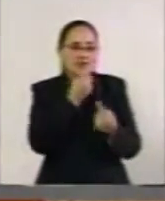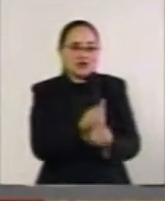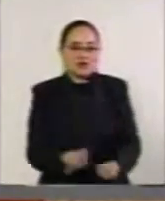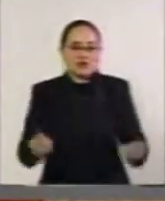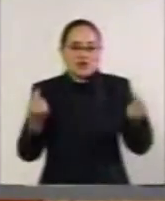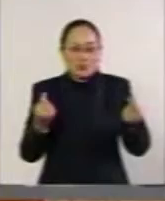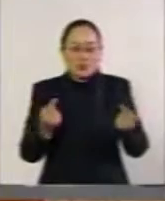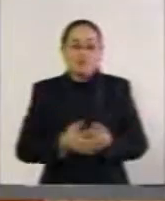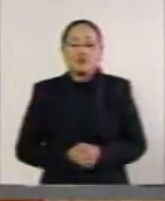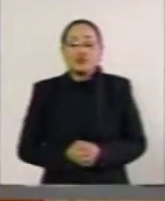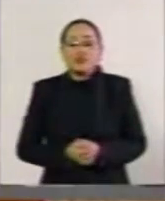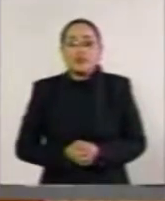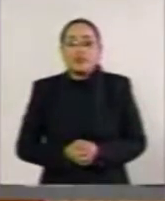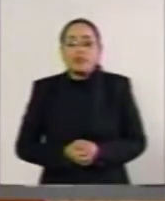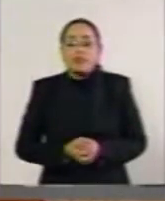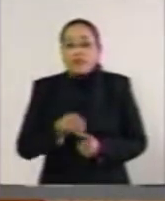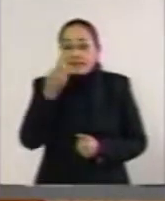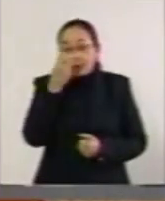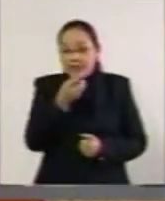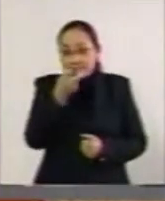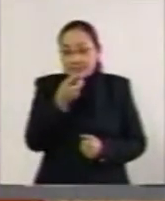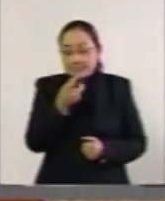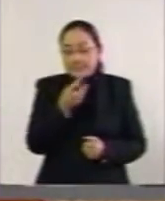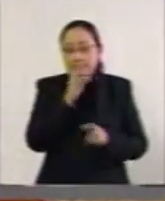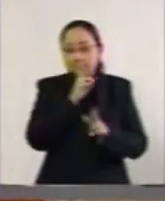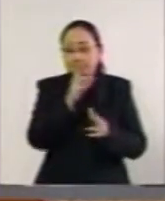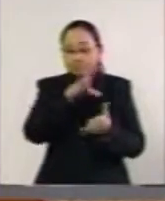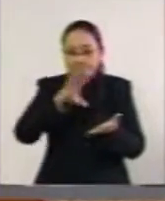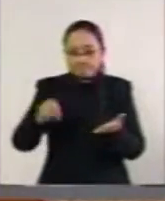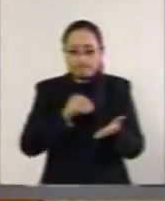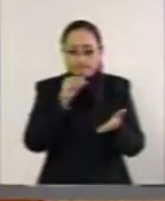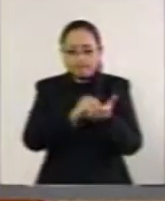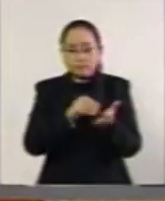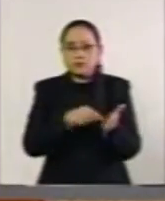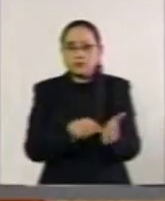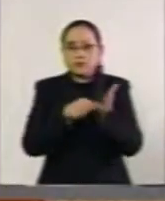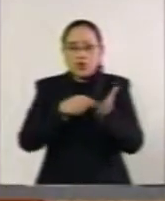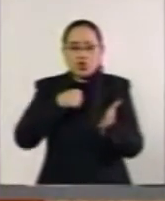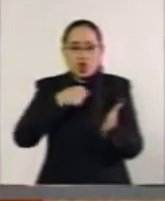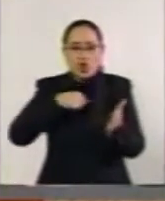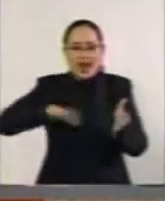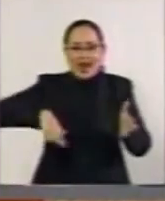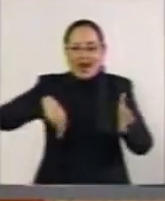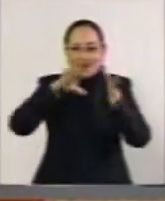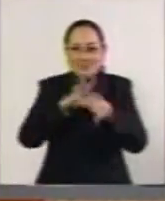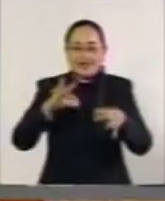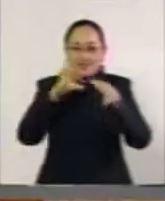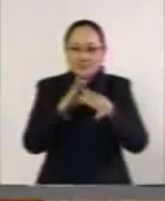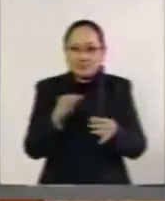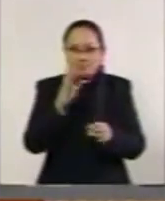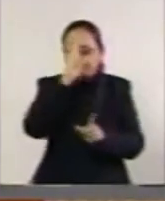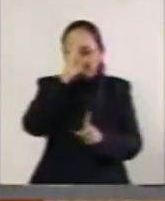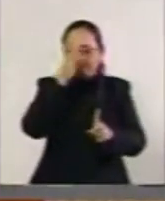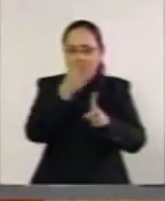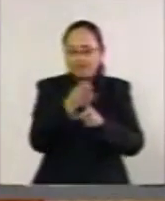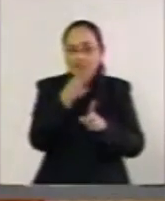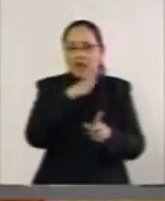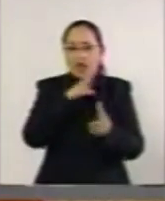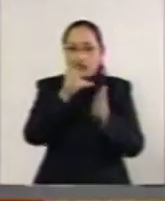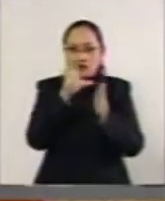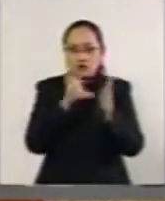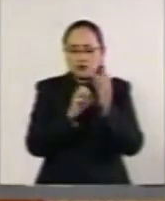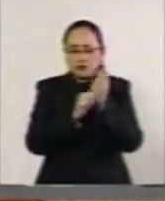Este resolutivo, a mí, por lo que yo acabo de decir precisamente de lo que establece la